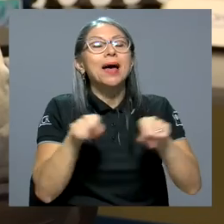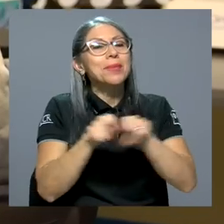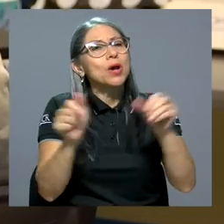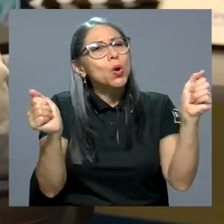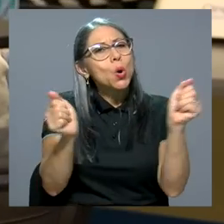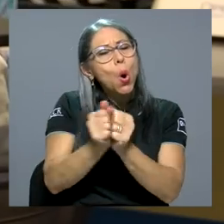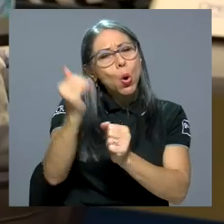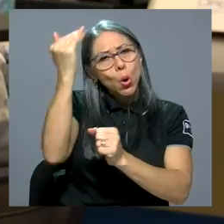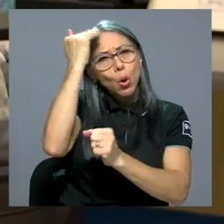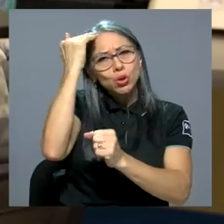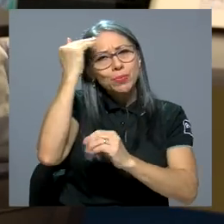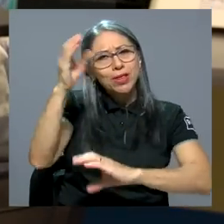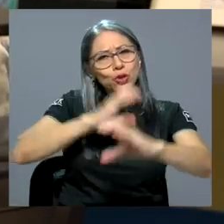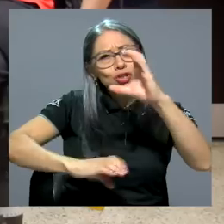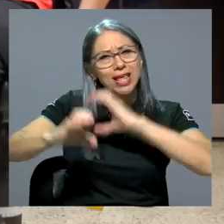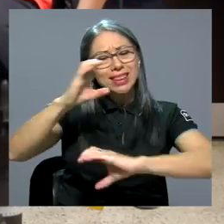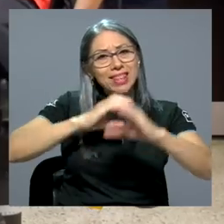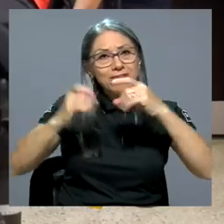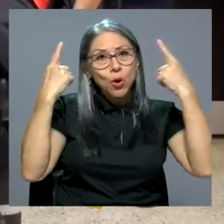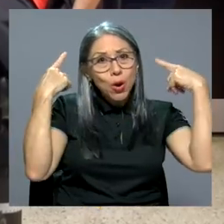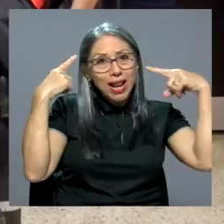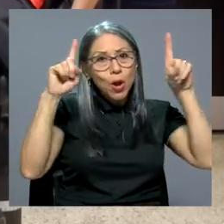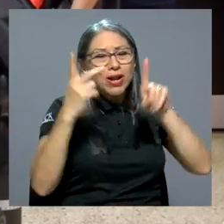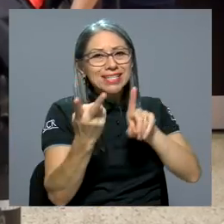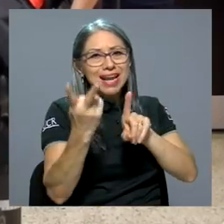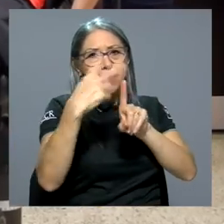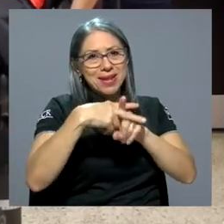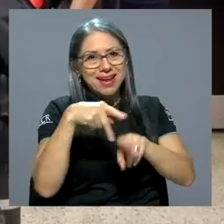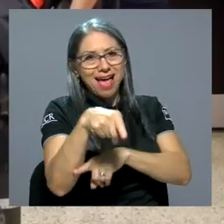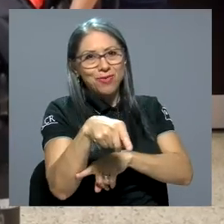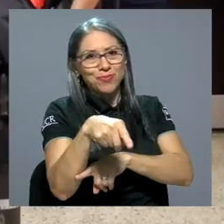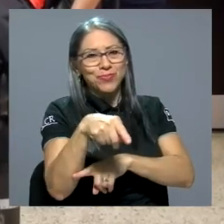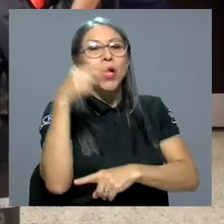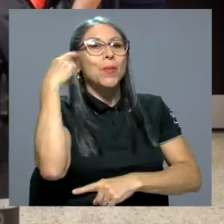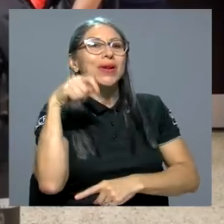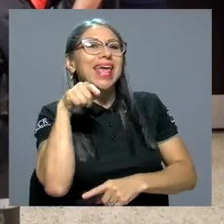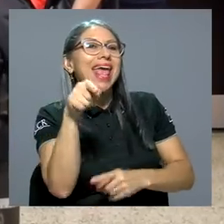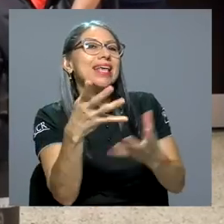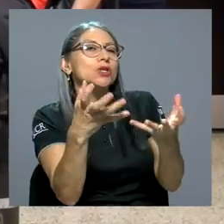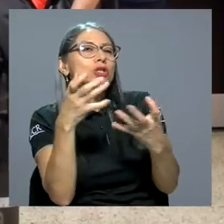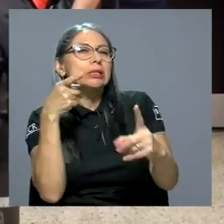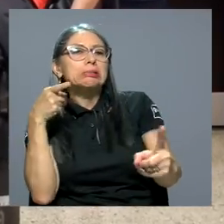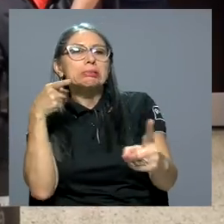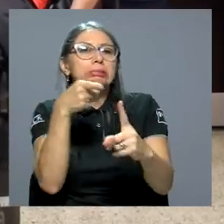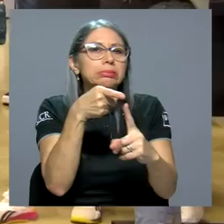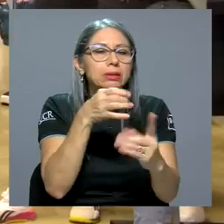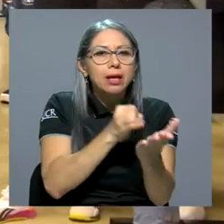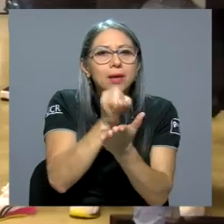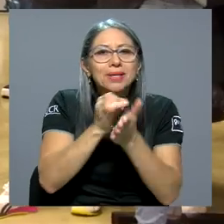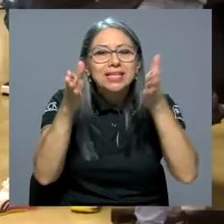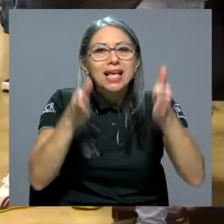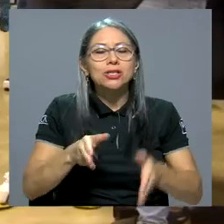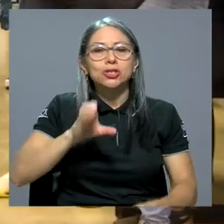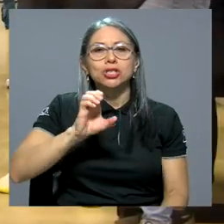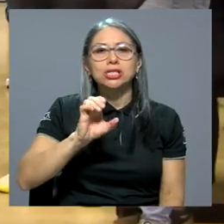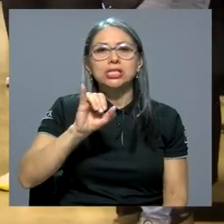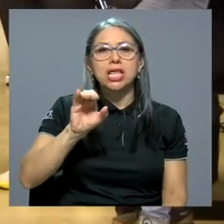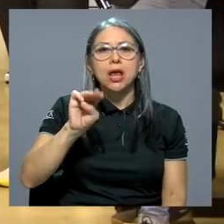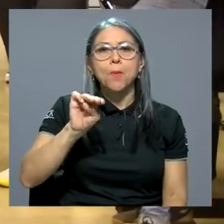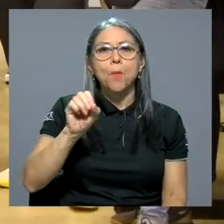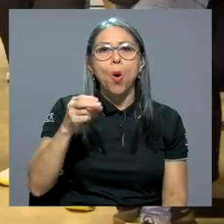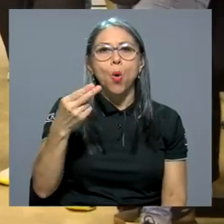de conocimiento científico que logre ser aplicado, ya que esa es la aspiración de los investigadores del CIMO.